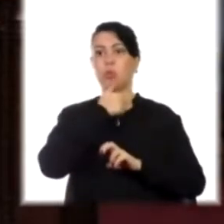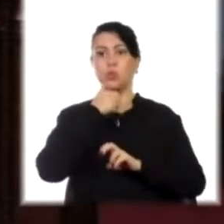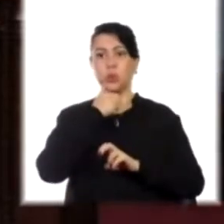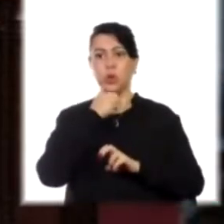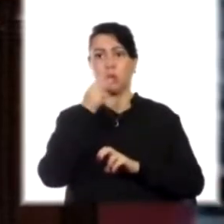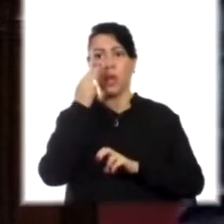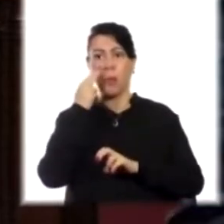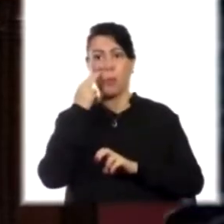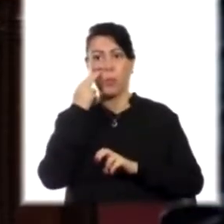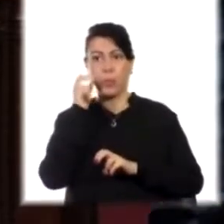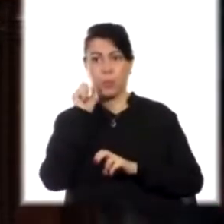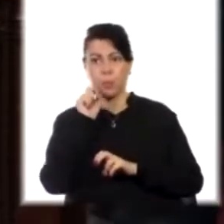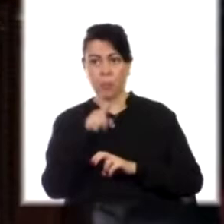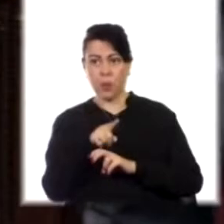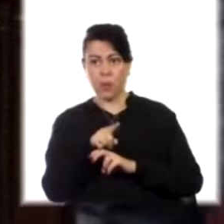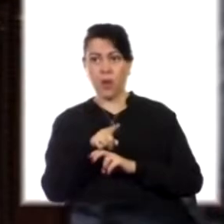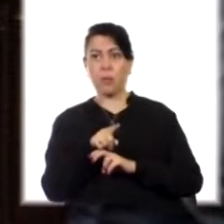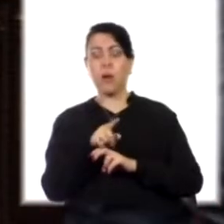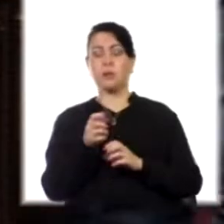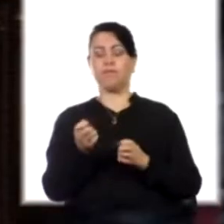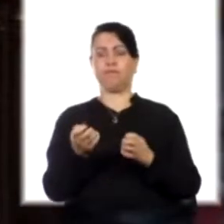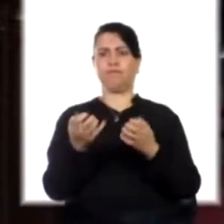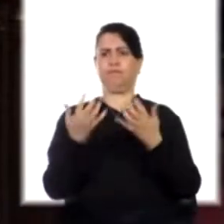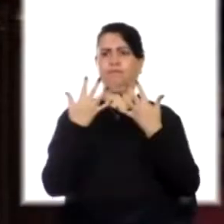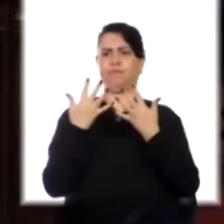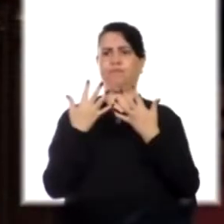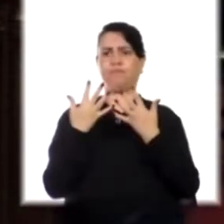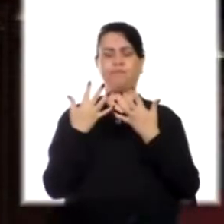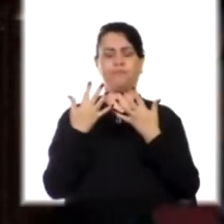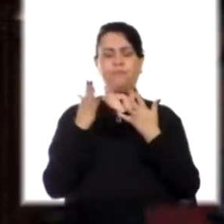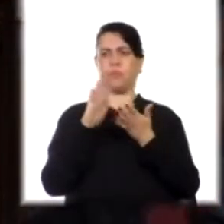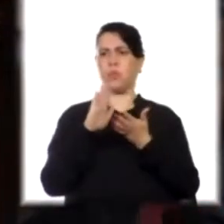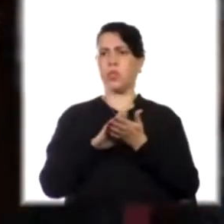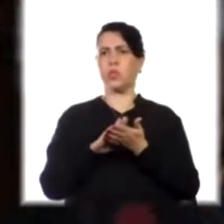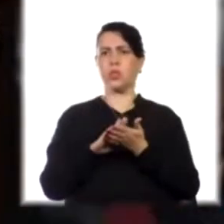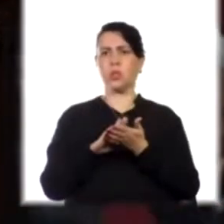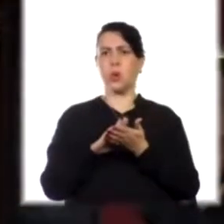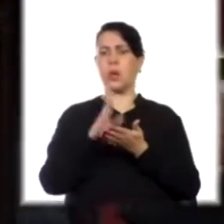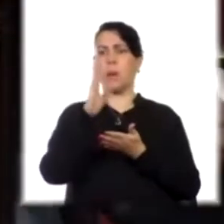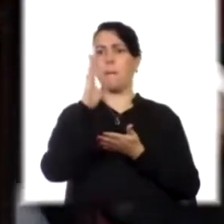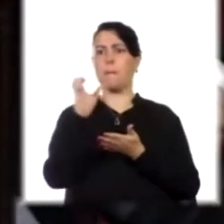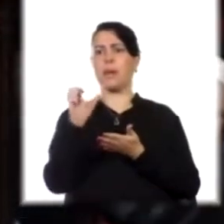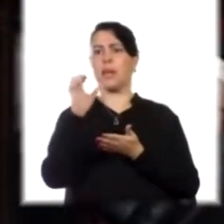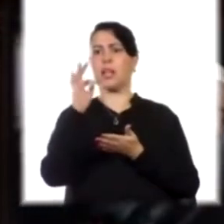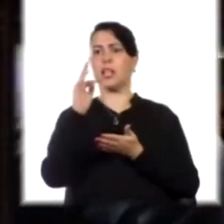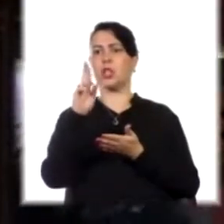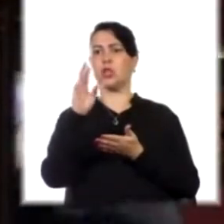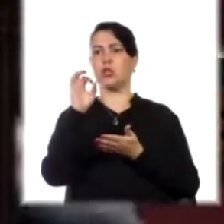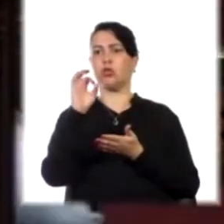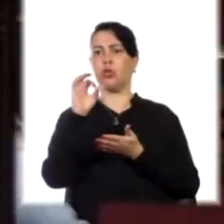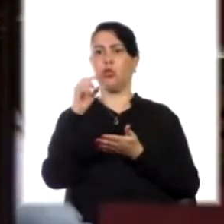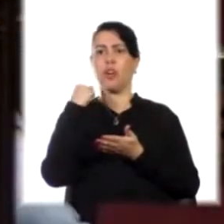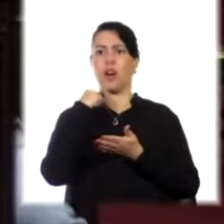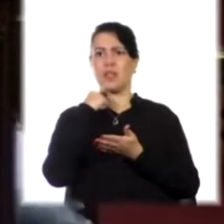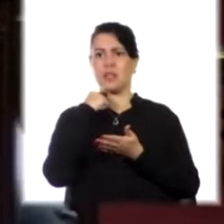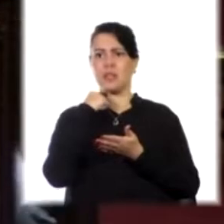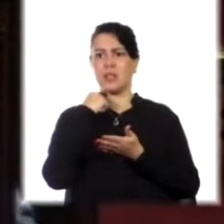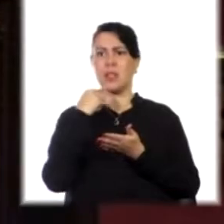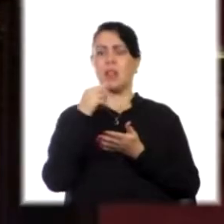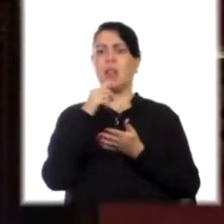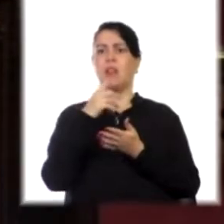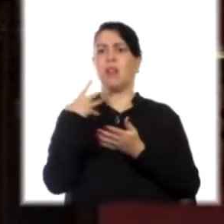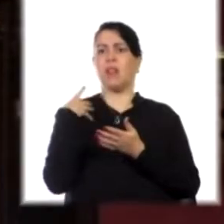conflicto se estrellan contra la intransigencia de Petrobras y las directivas que tiene para la región.